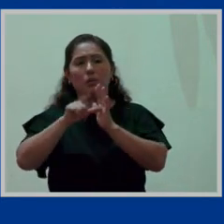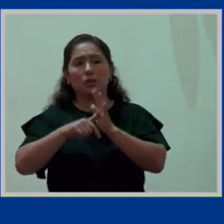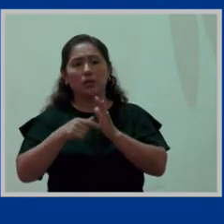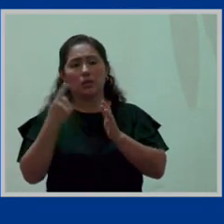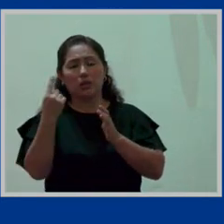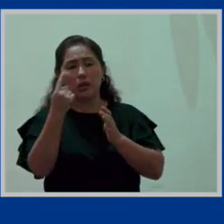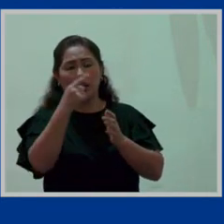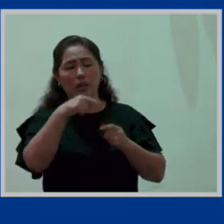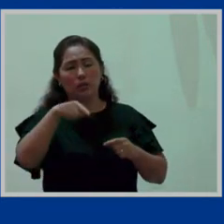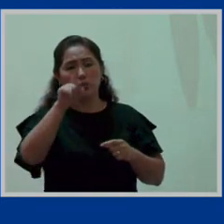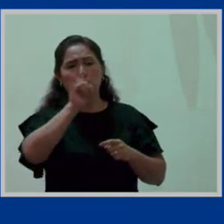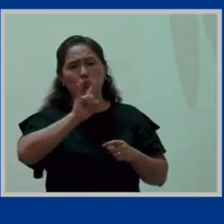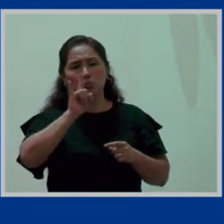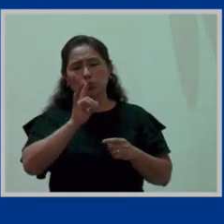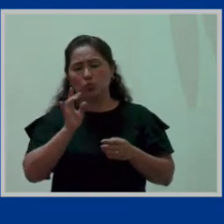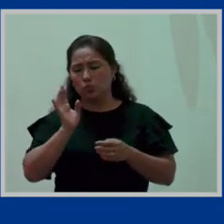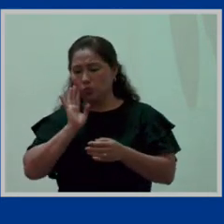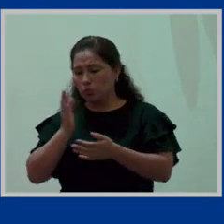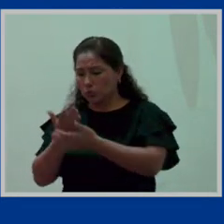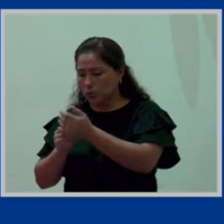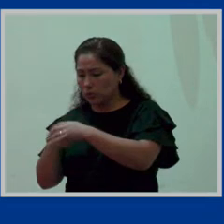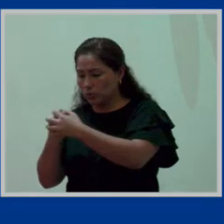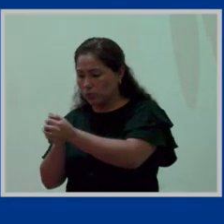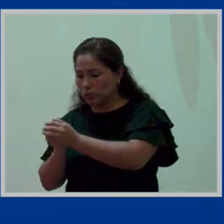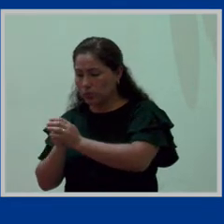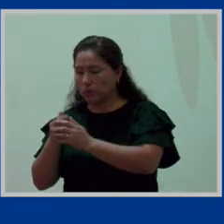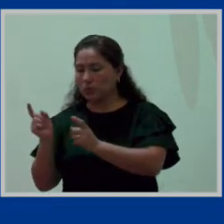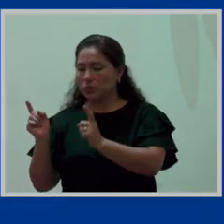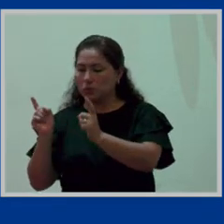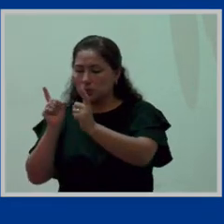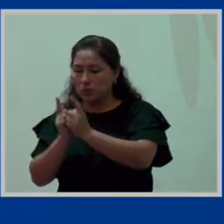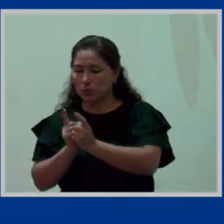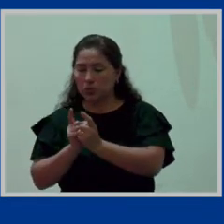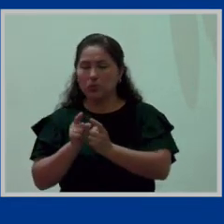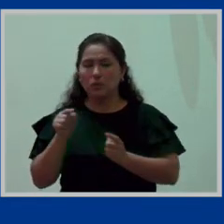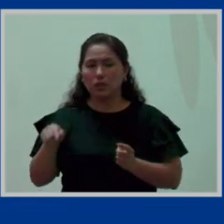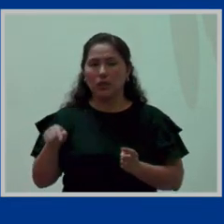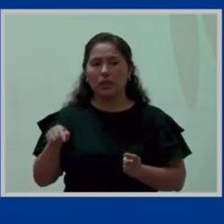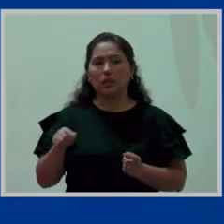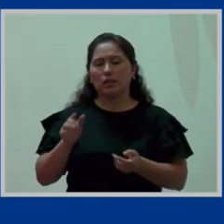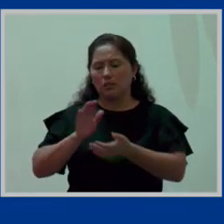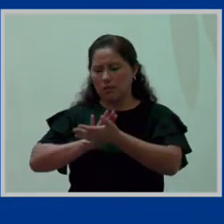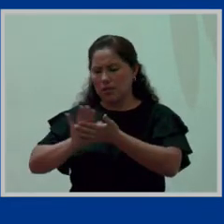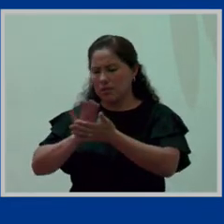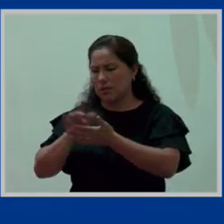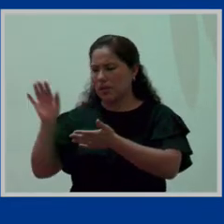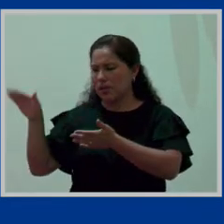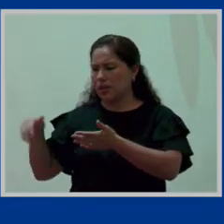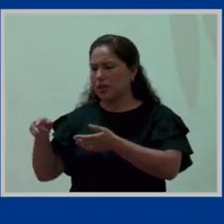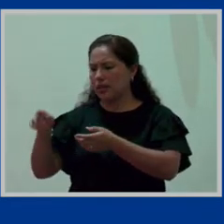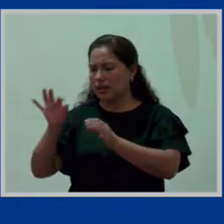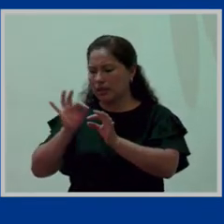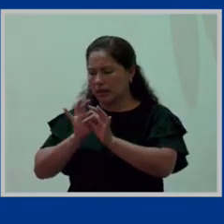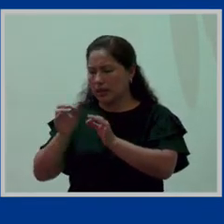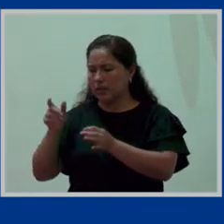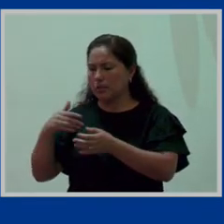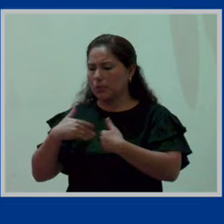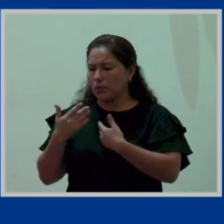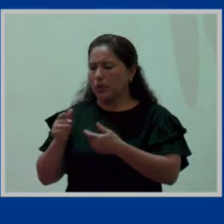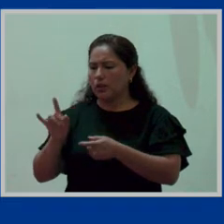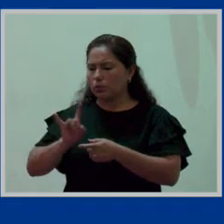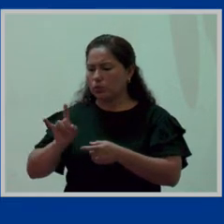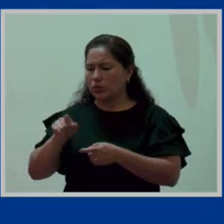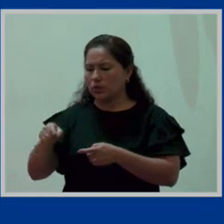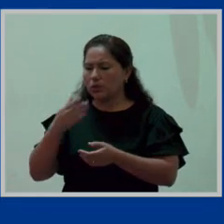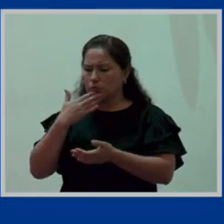cada uso del servicio el poder recurrir al servicio de limpieza para que mantenga un elemento fundamental que es